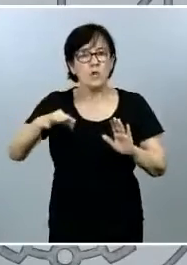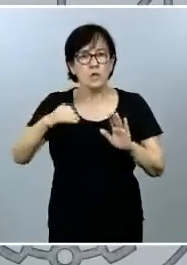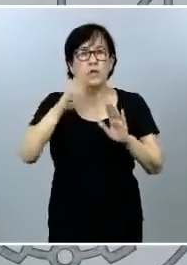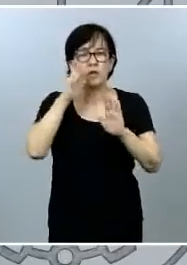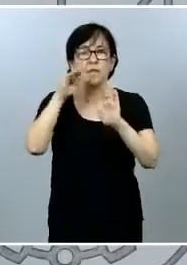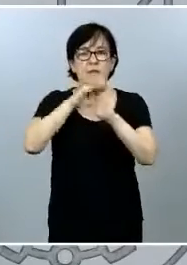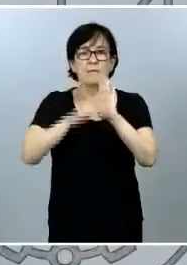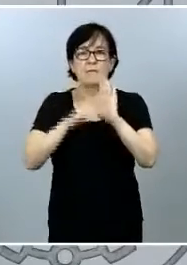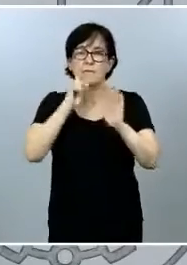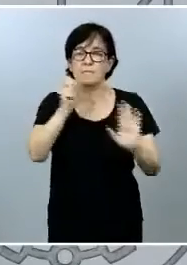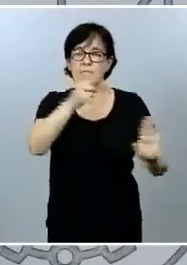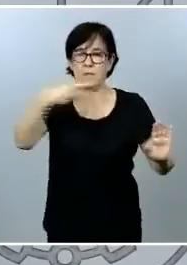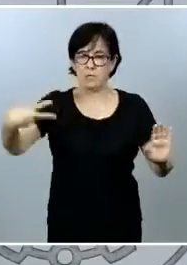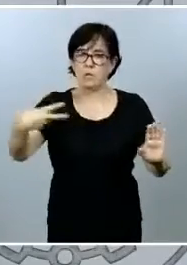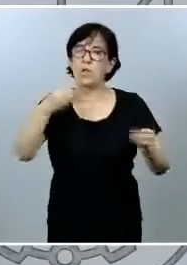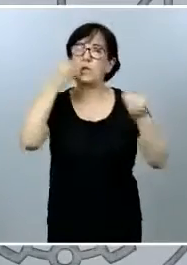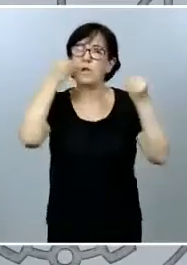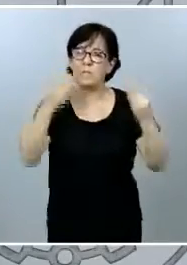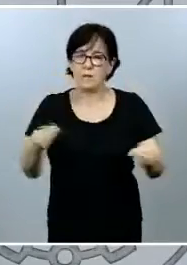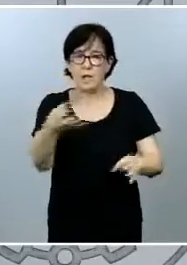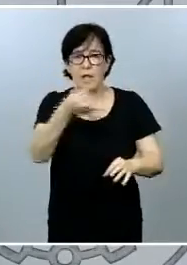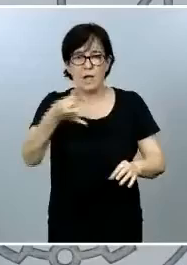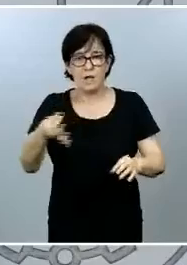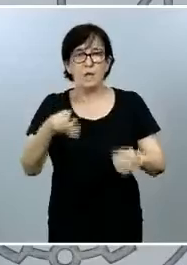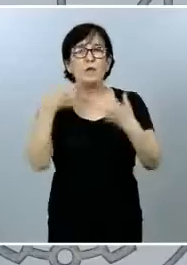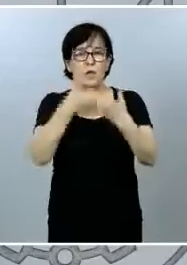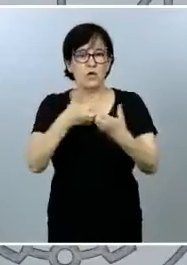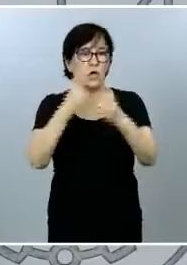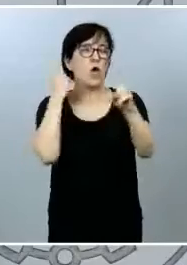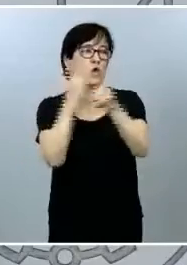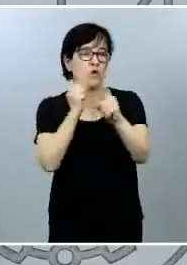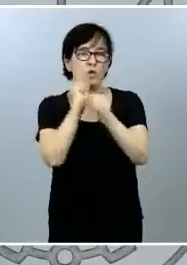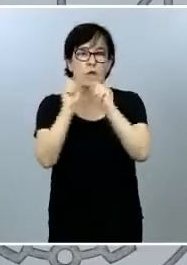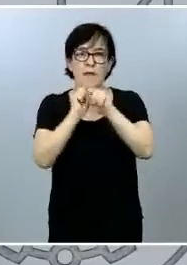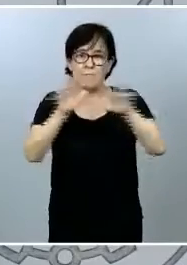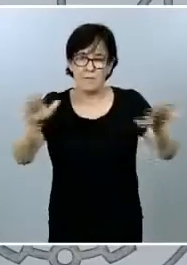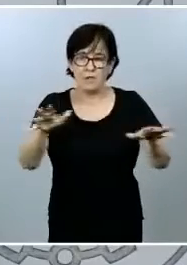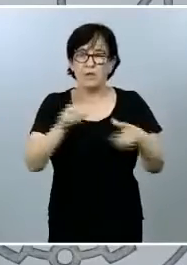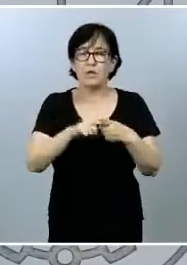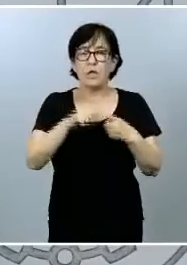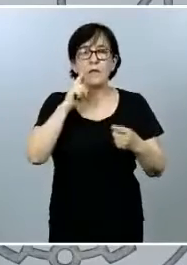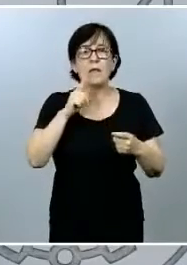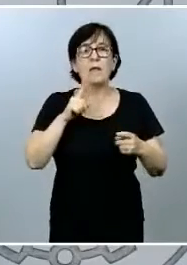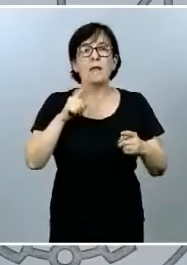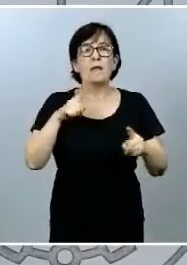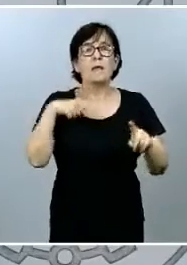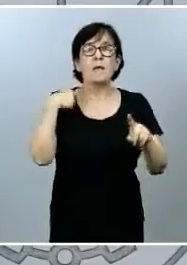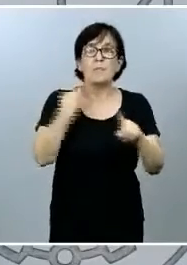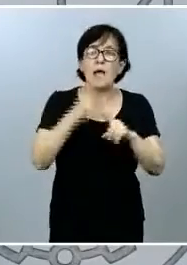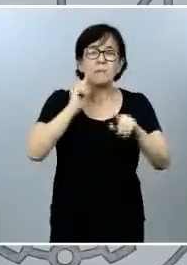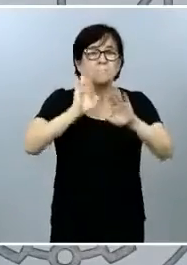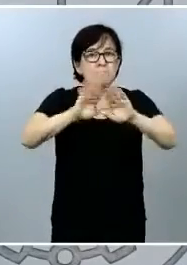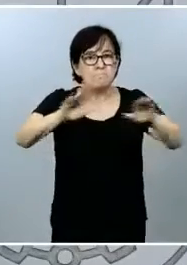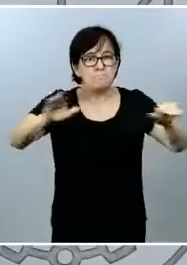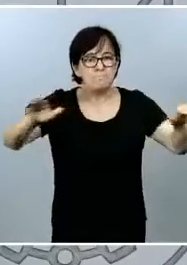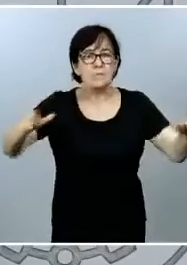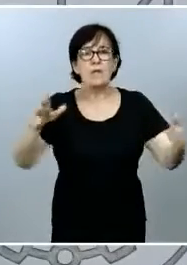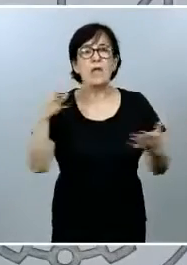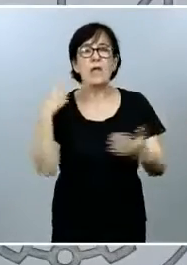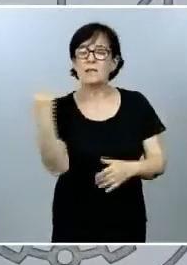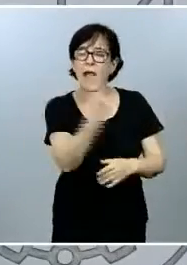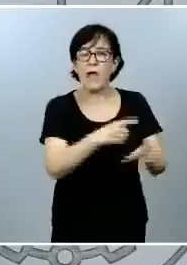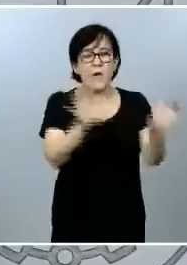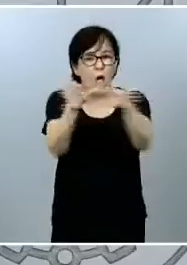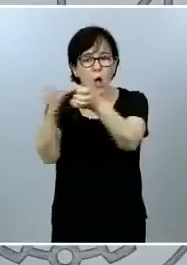resultado eficaz en la lucha contra este virus. Por eso, una vez más, hacemos un llamamiento a que cada grupo sea